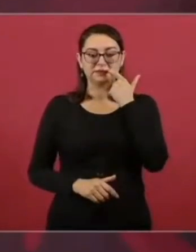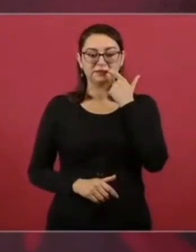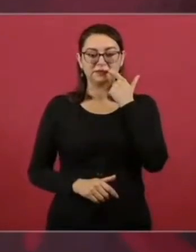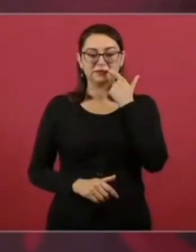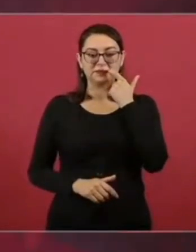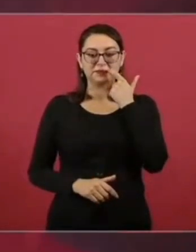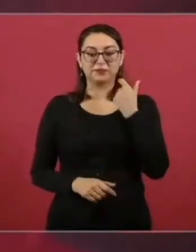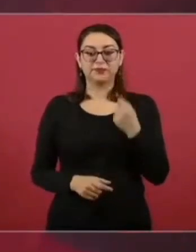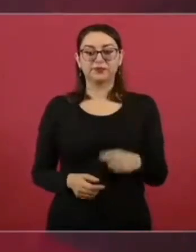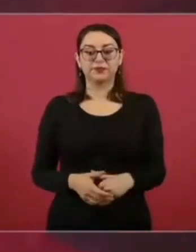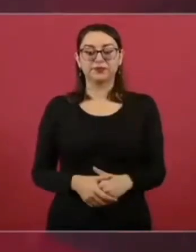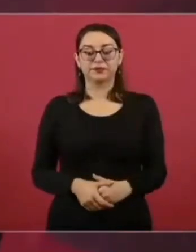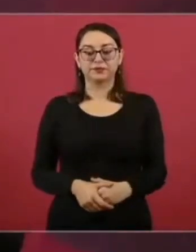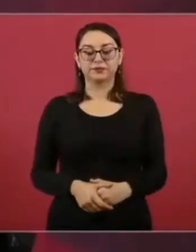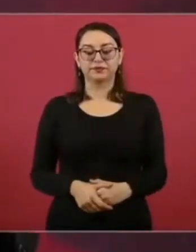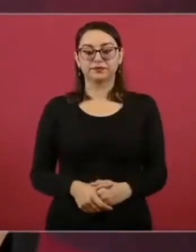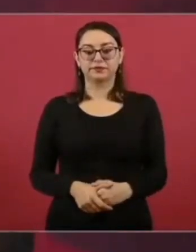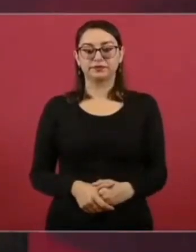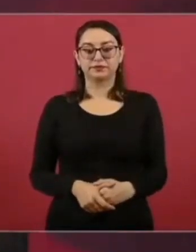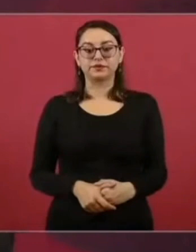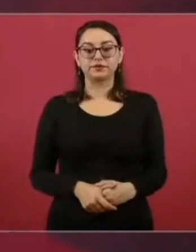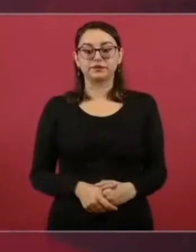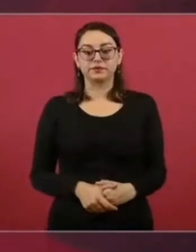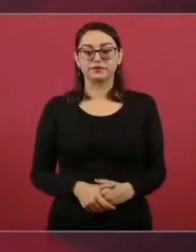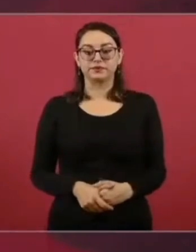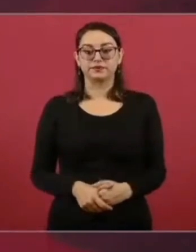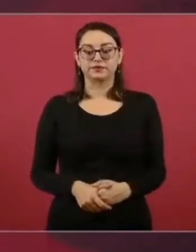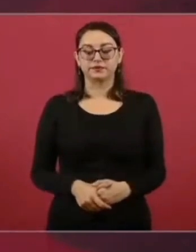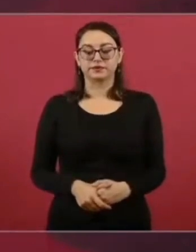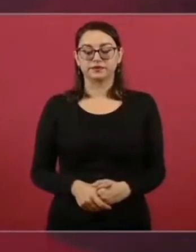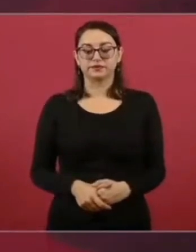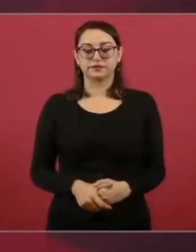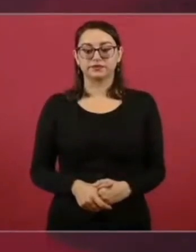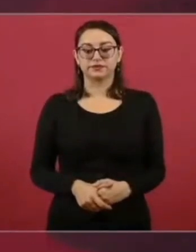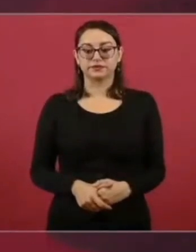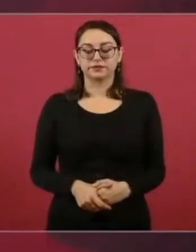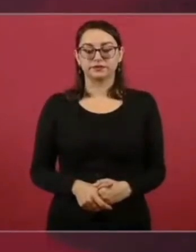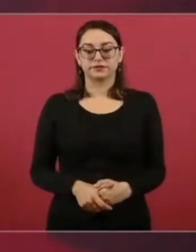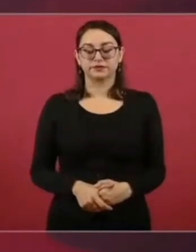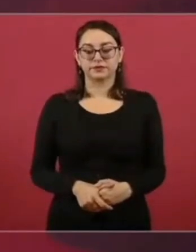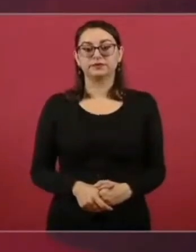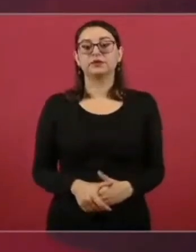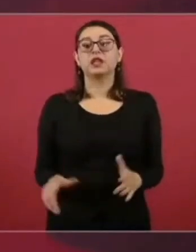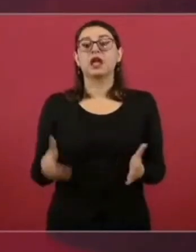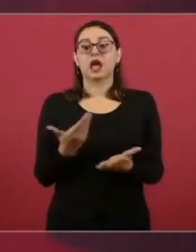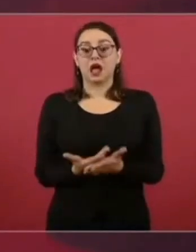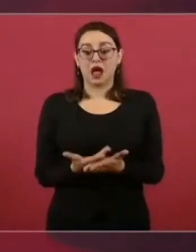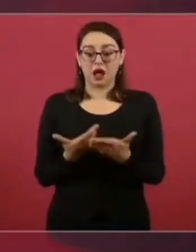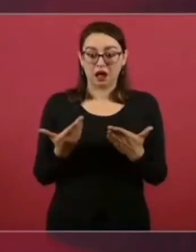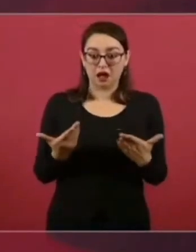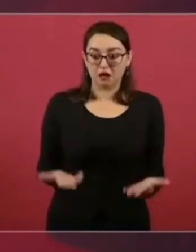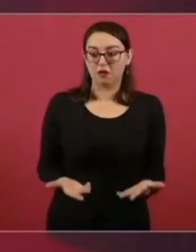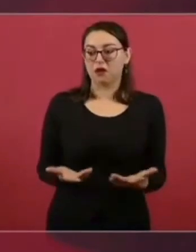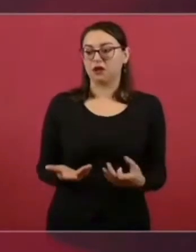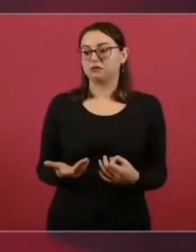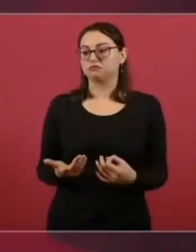Y eso ha ayudado mucho a ordenar el flujo migratorio.